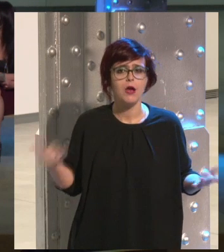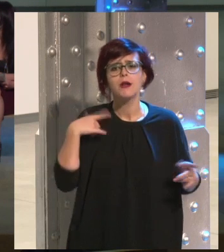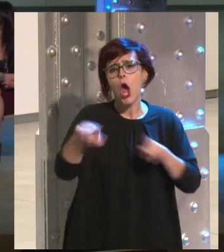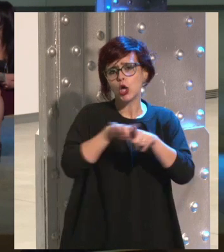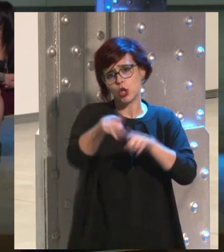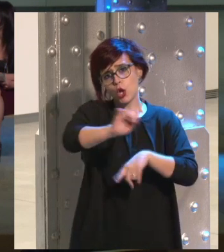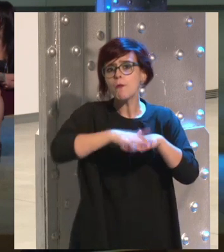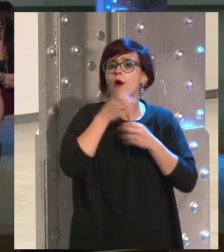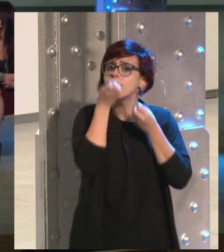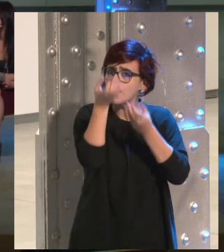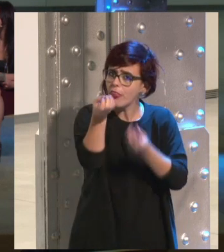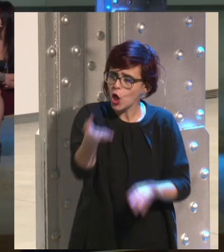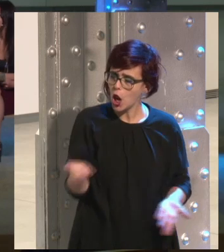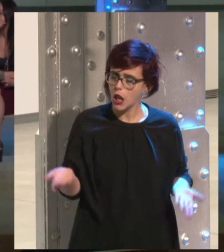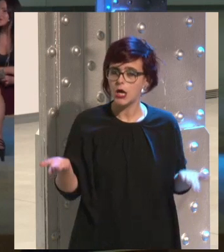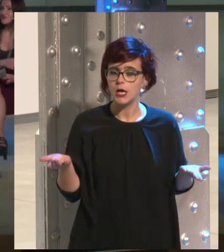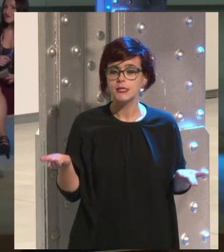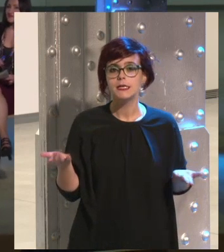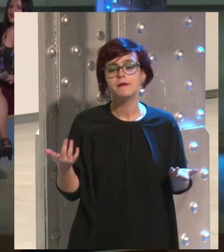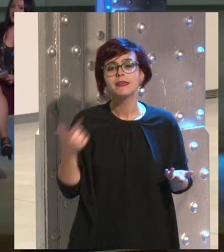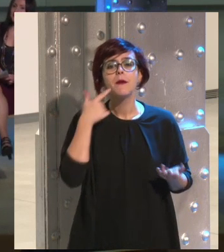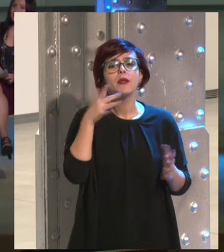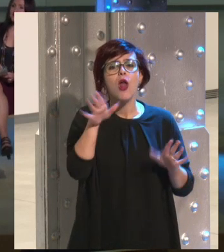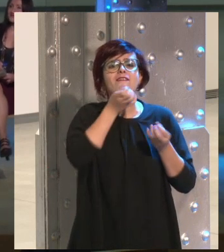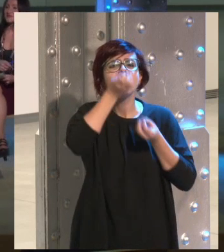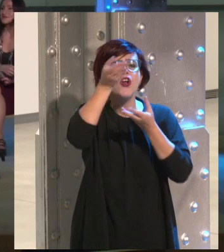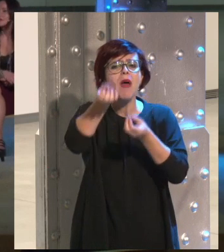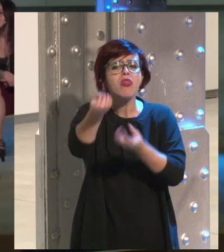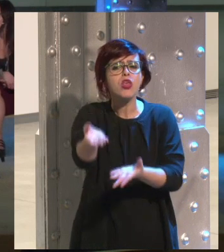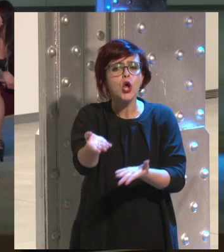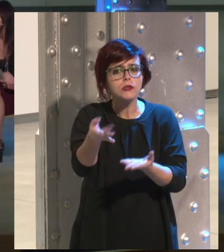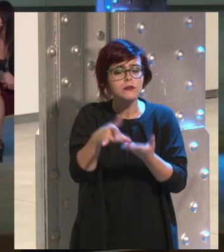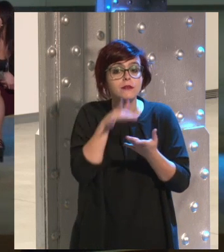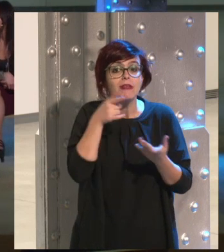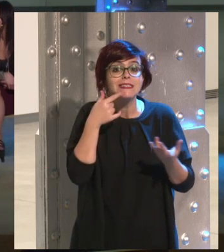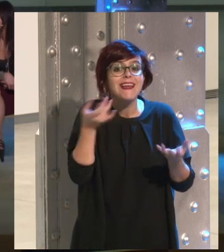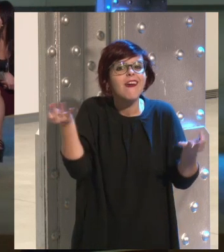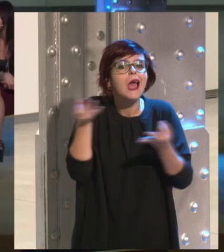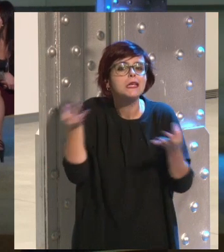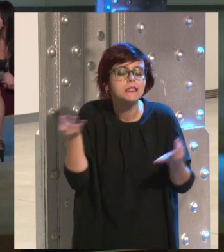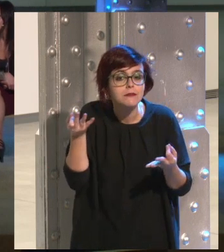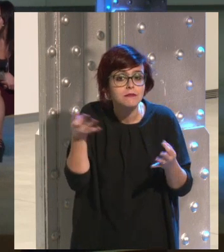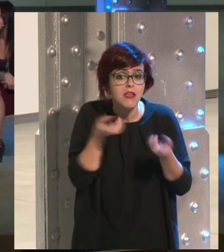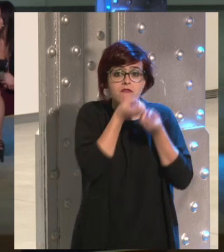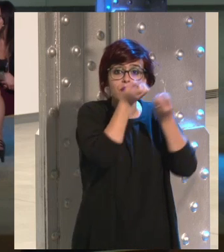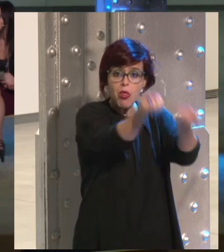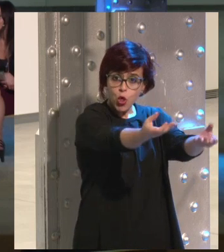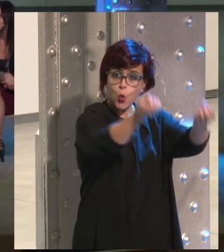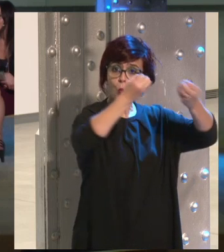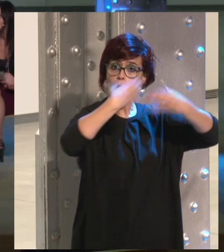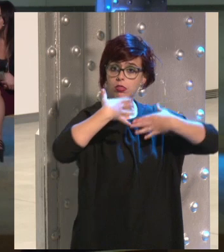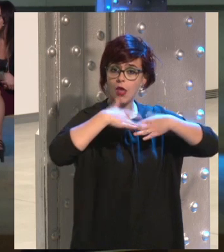cotilleo, porque también es información, ¿no? También es información. ¿Qué es la información? Lo que me cuentan, lo que me cuenta mi vecino,